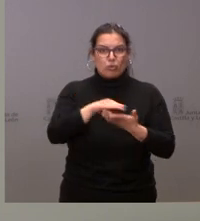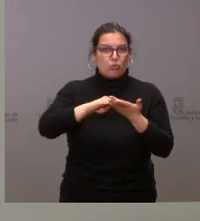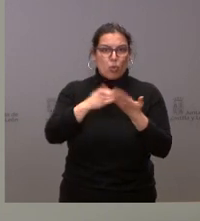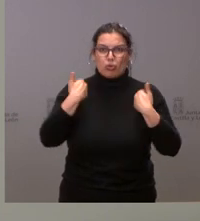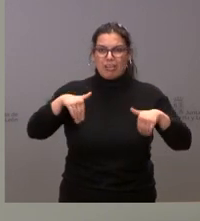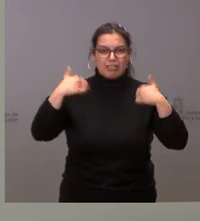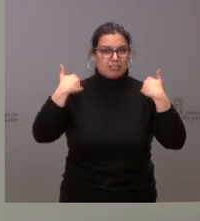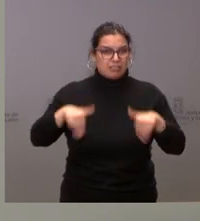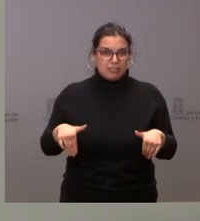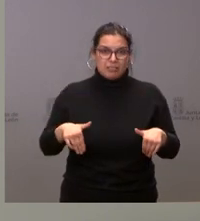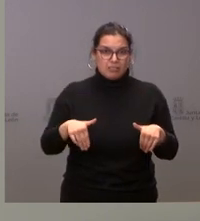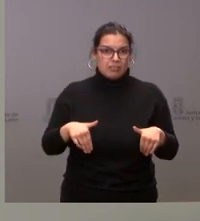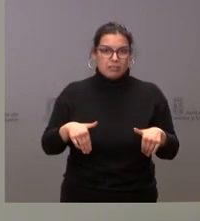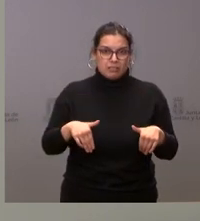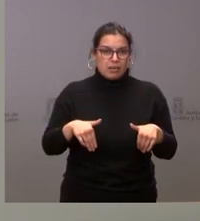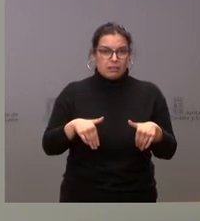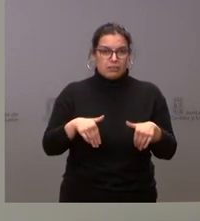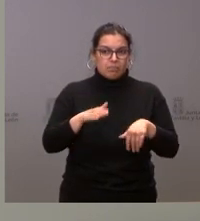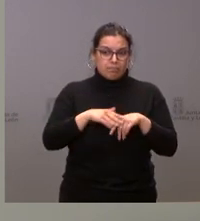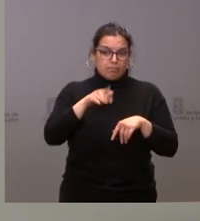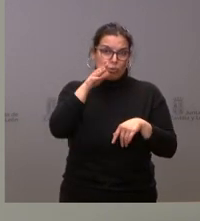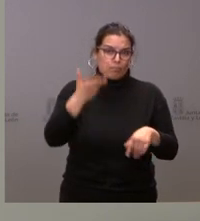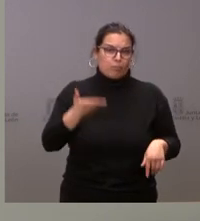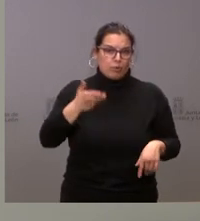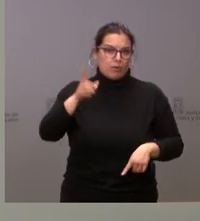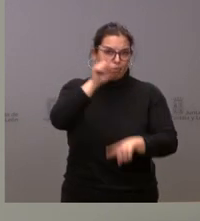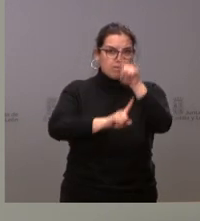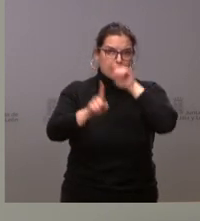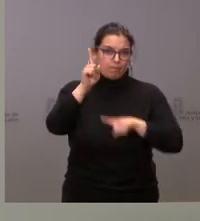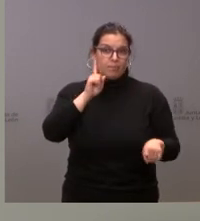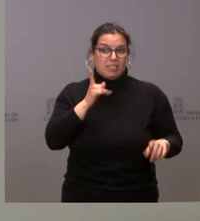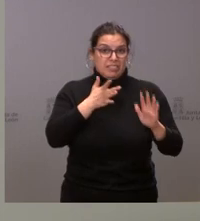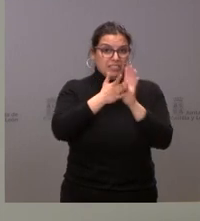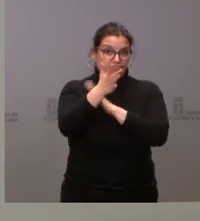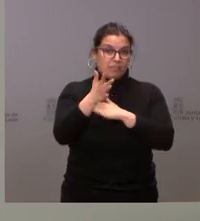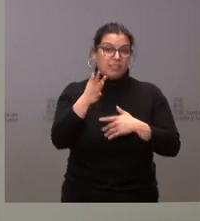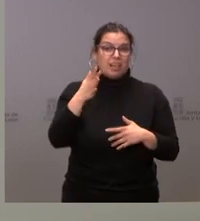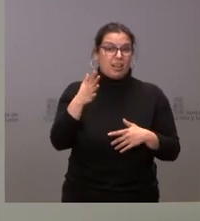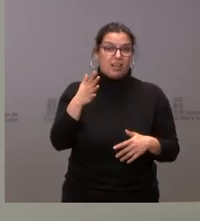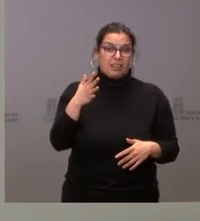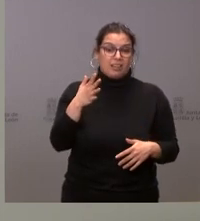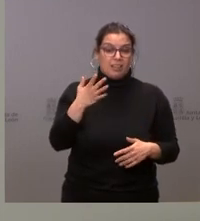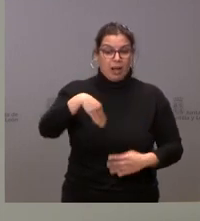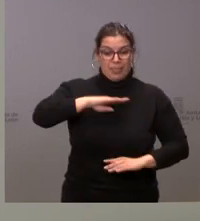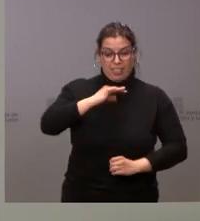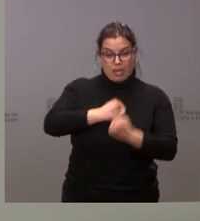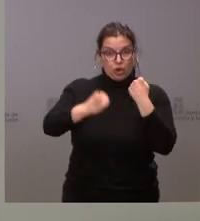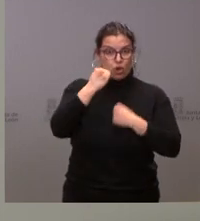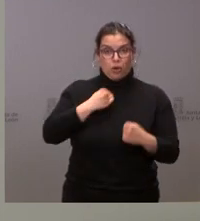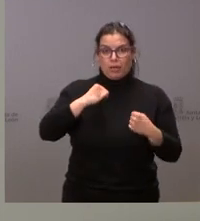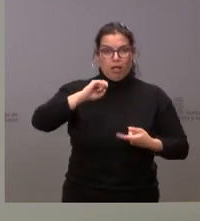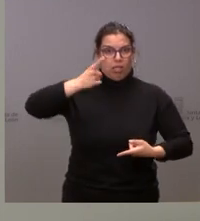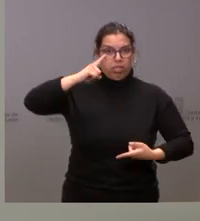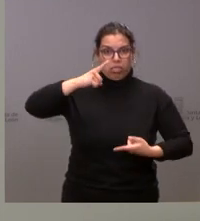reacción en torno a este importante problema, que está suponiendo, como les digo, una importante pérdida de poder adquisitivo tanto de